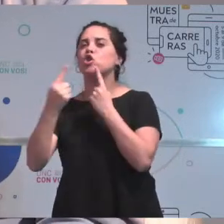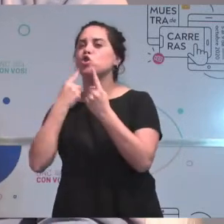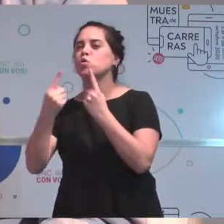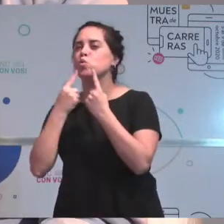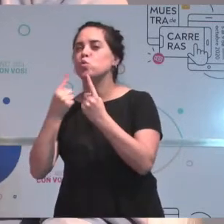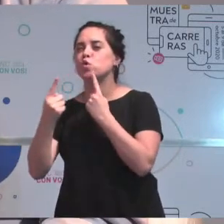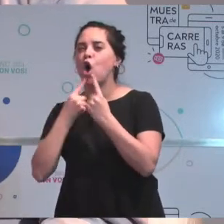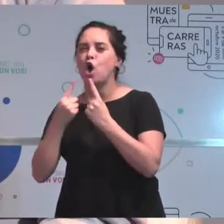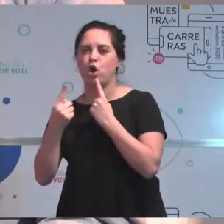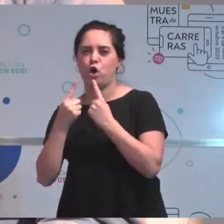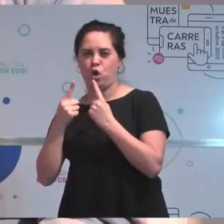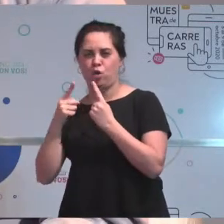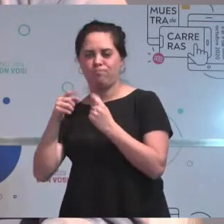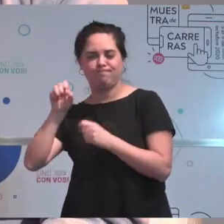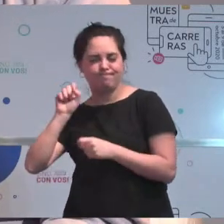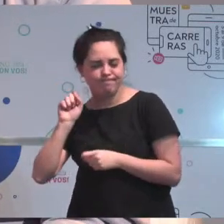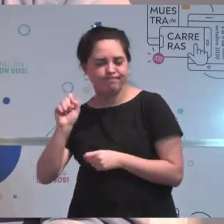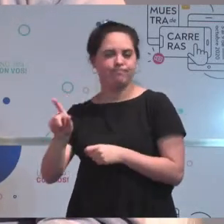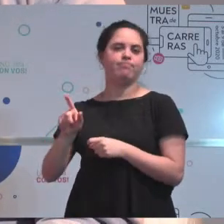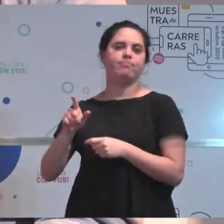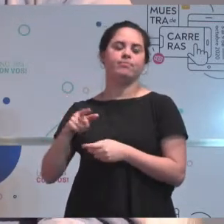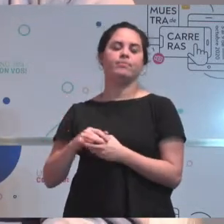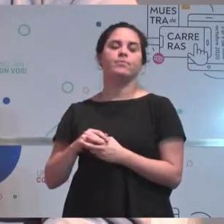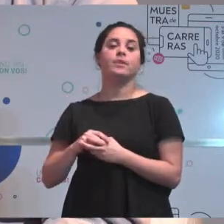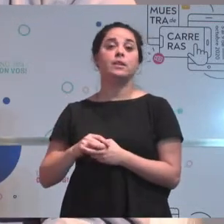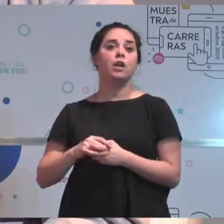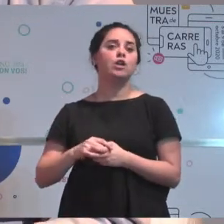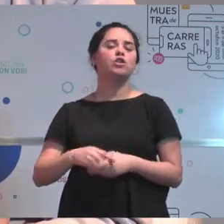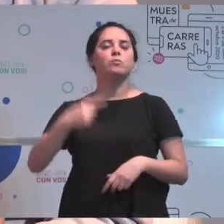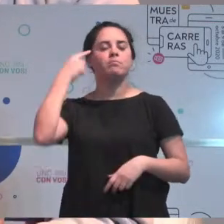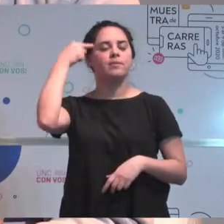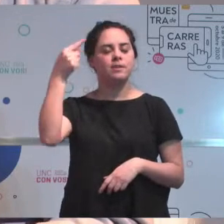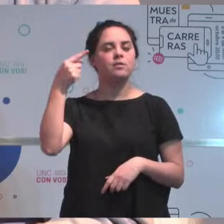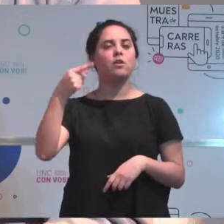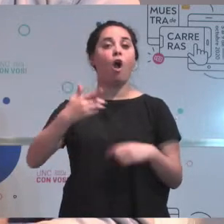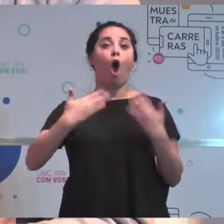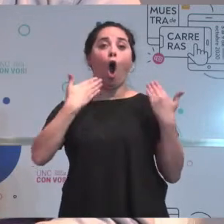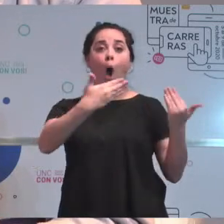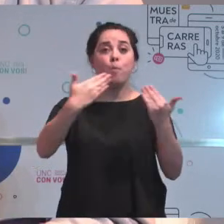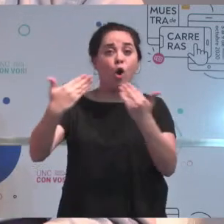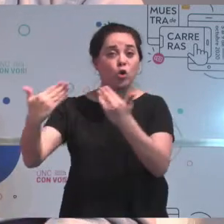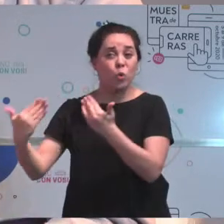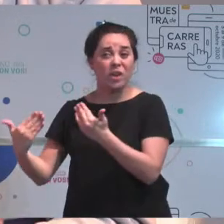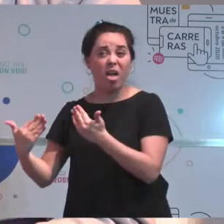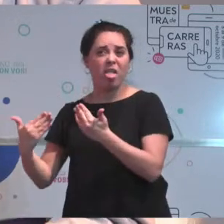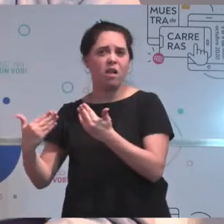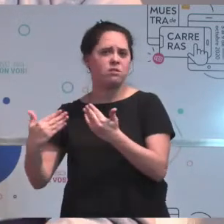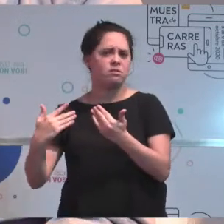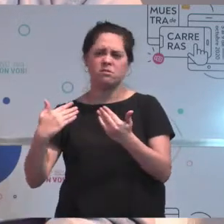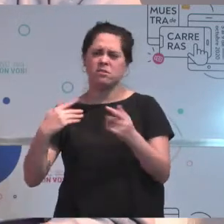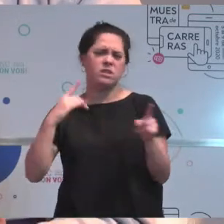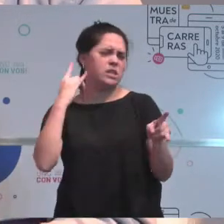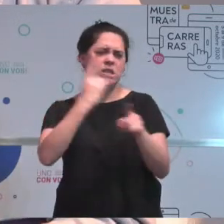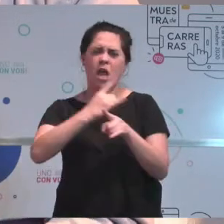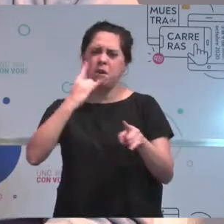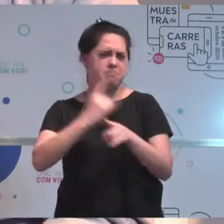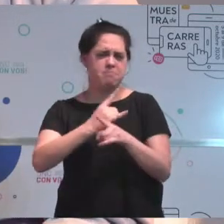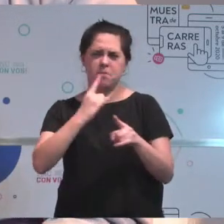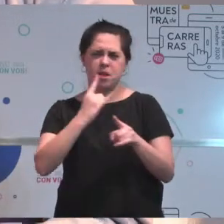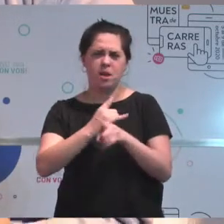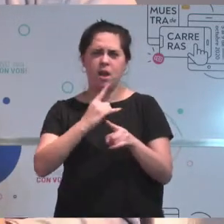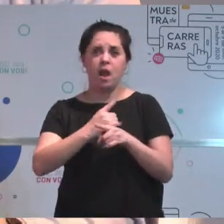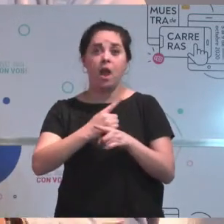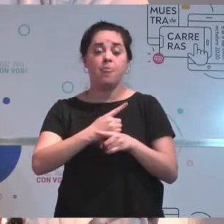Y realmente siempre hay oportunidades y no he visto que no tengamos una salida laboral amplia. Bien.